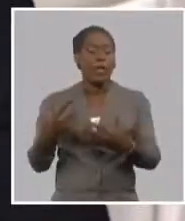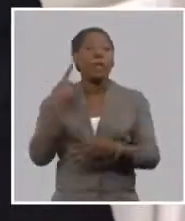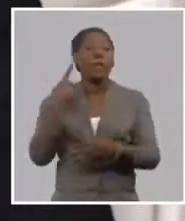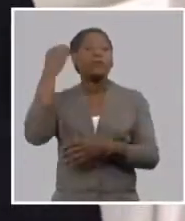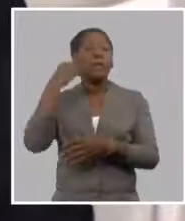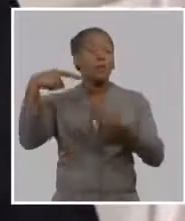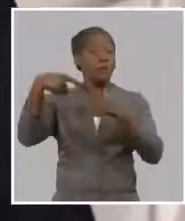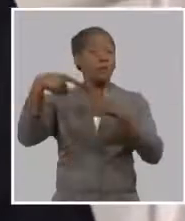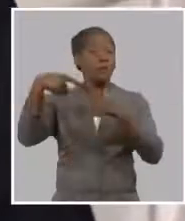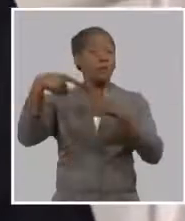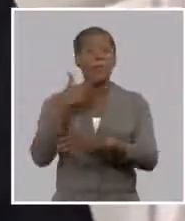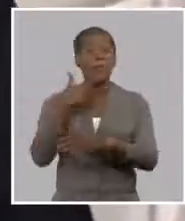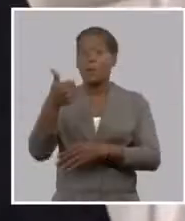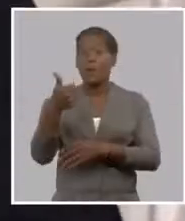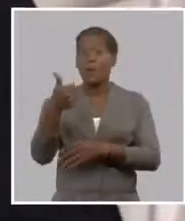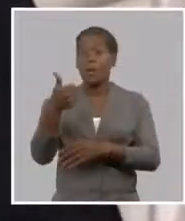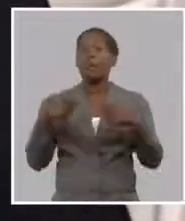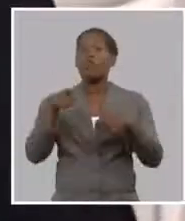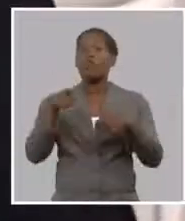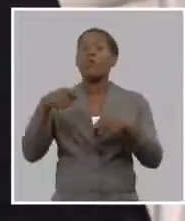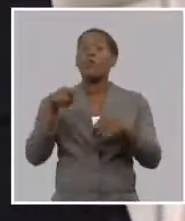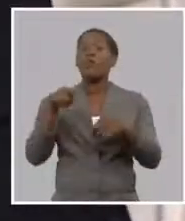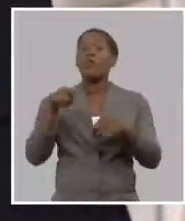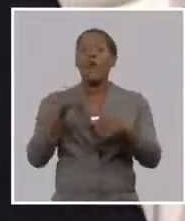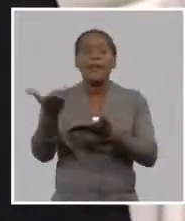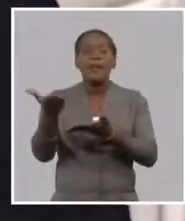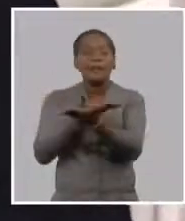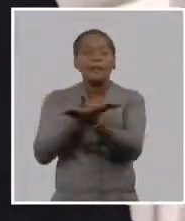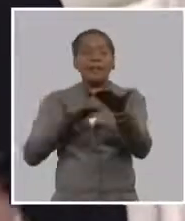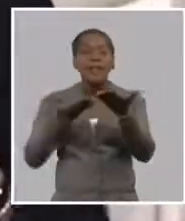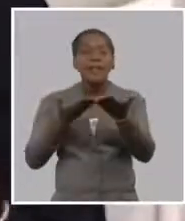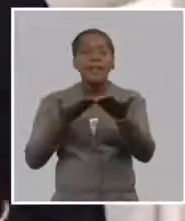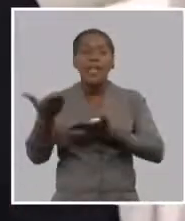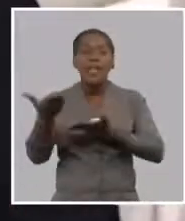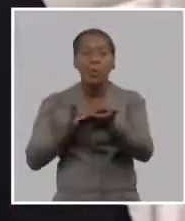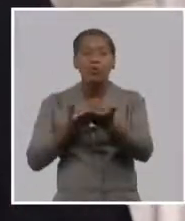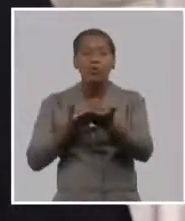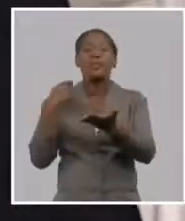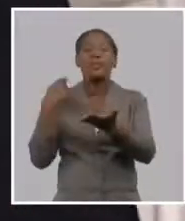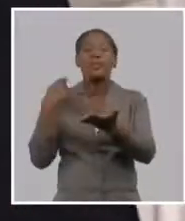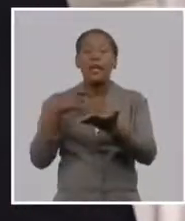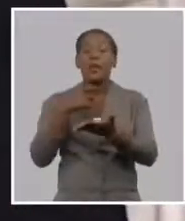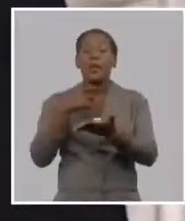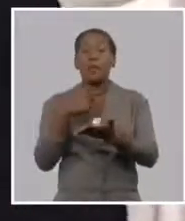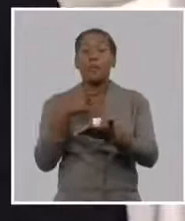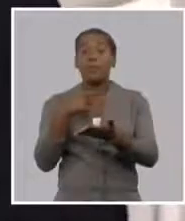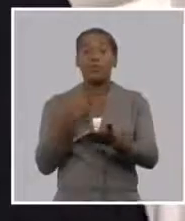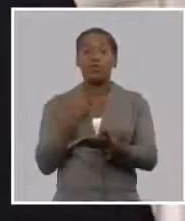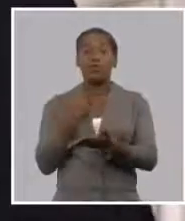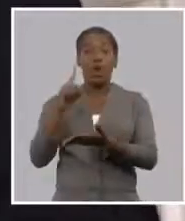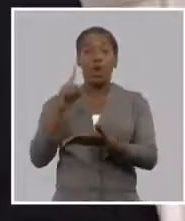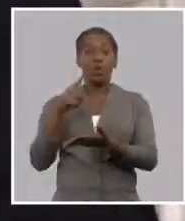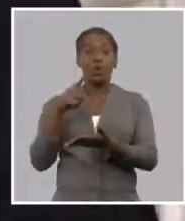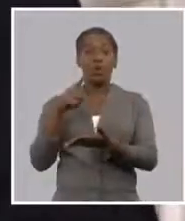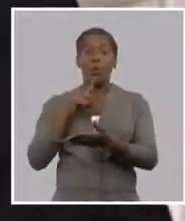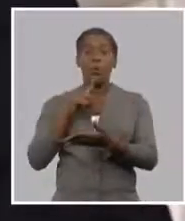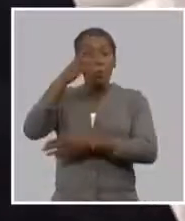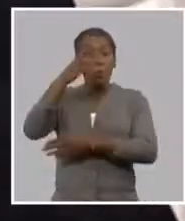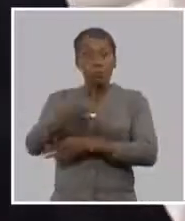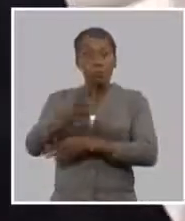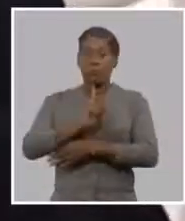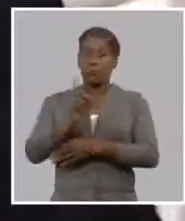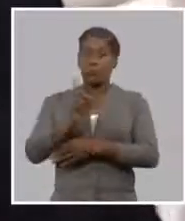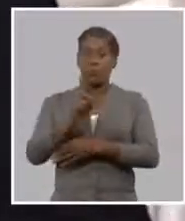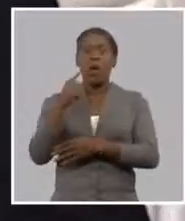como un resultado de una negociación por tanto esa negociación es de las dos partes y tenemos que escuchar no tenemos que pensar que lo que se ha hecho